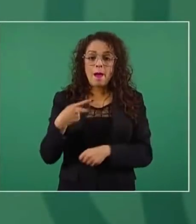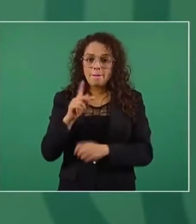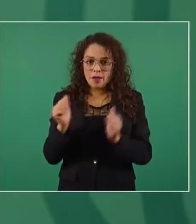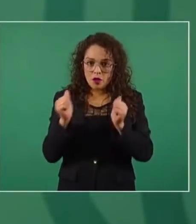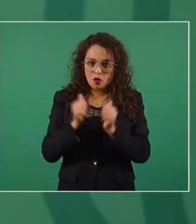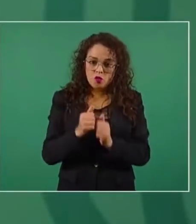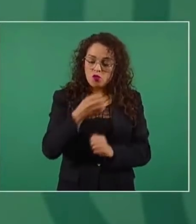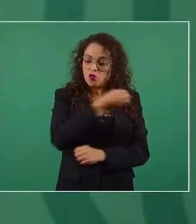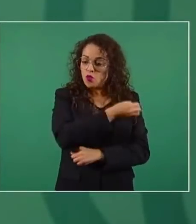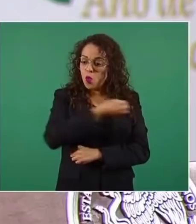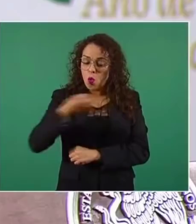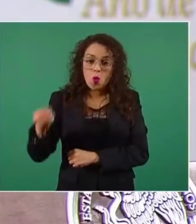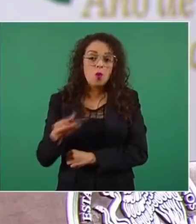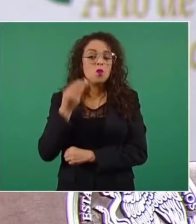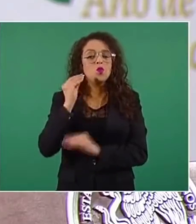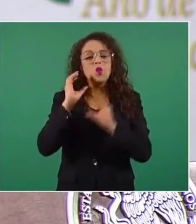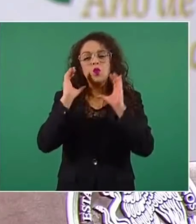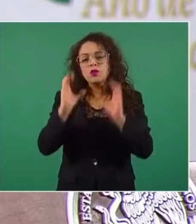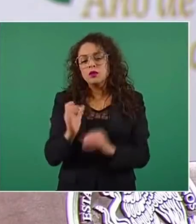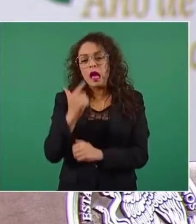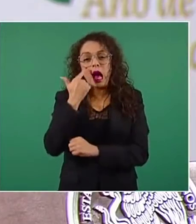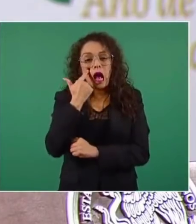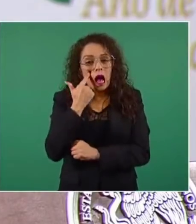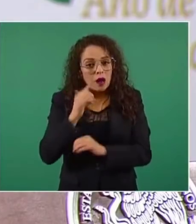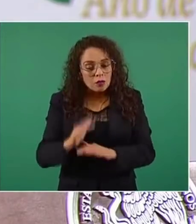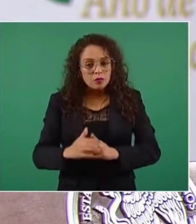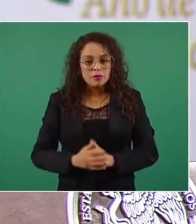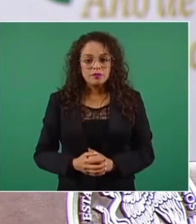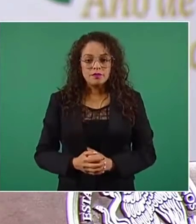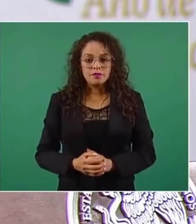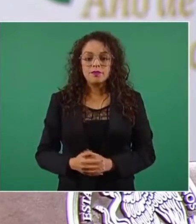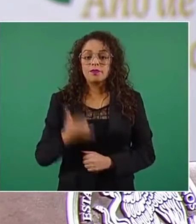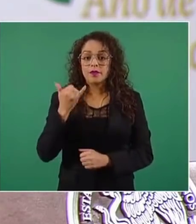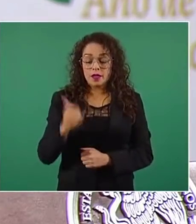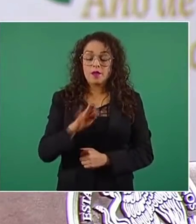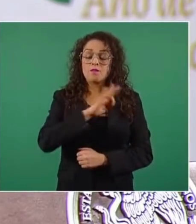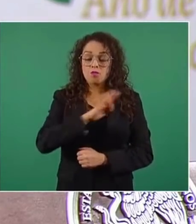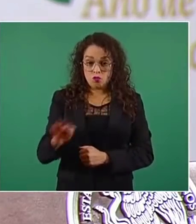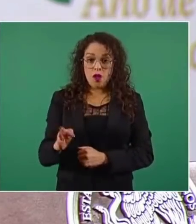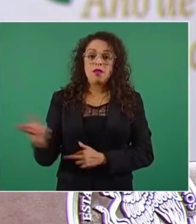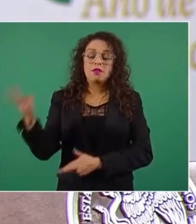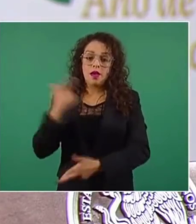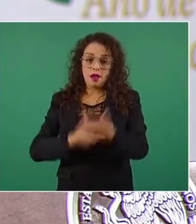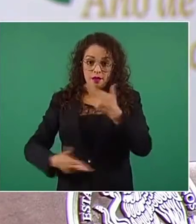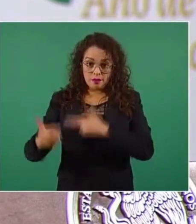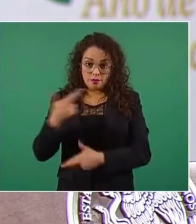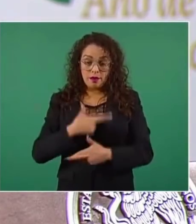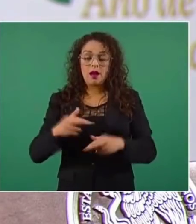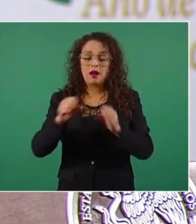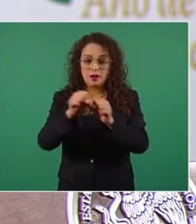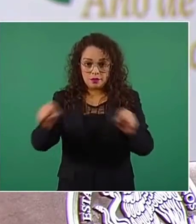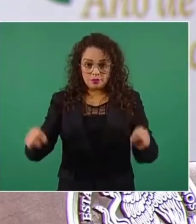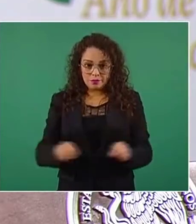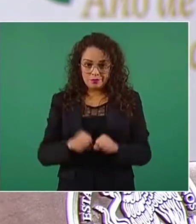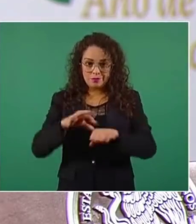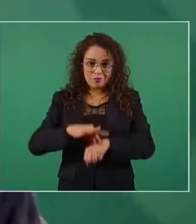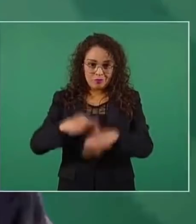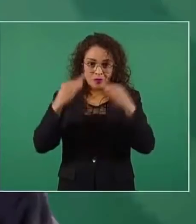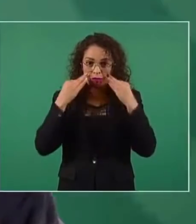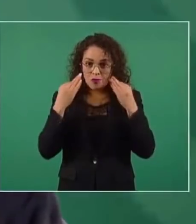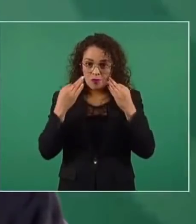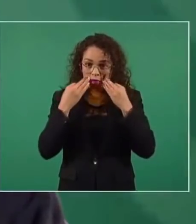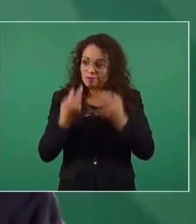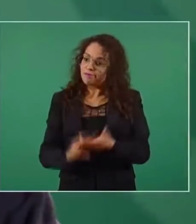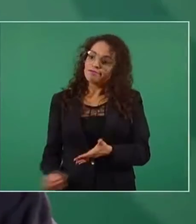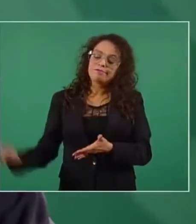cautela. Por ello, y en búsqueda de un regreso presencial responsable y realista, el